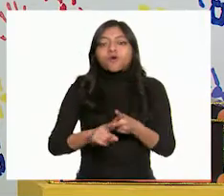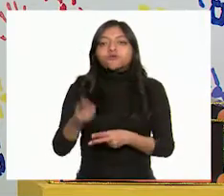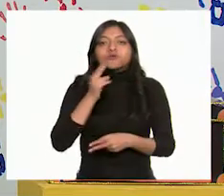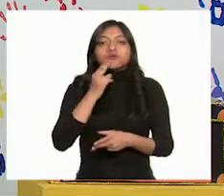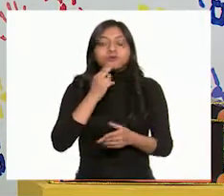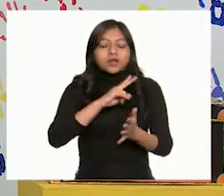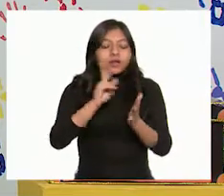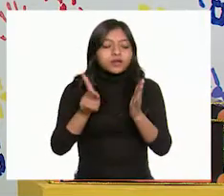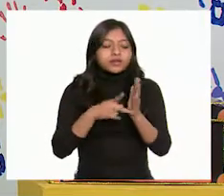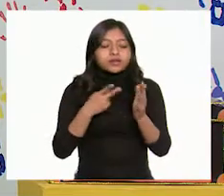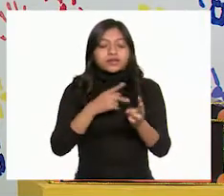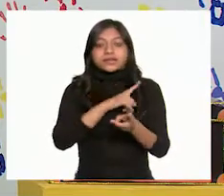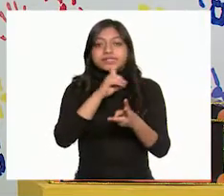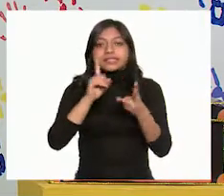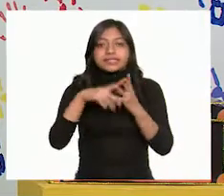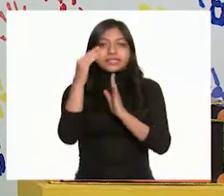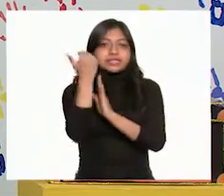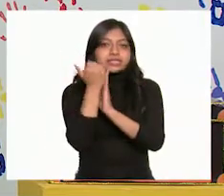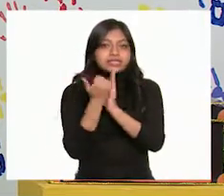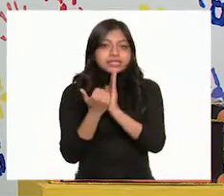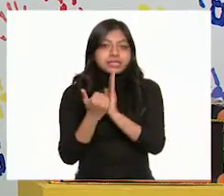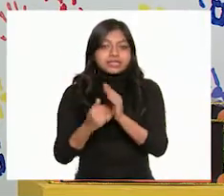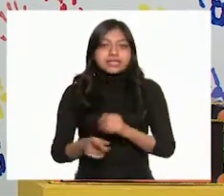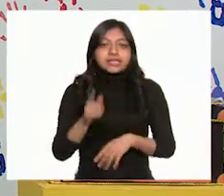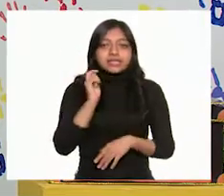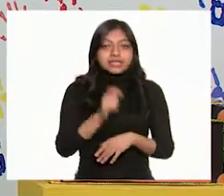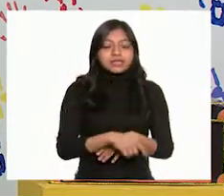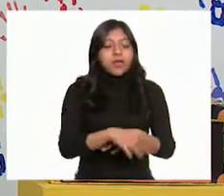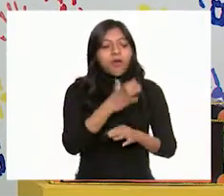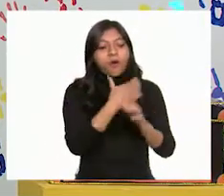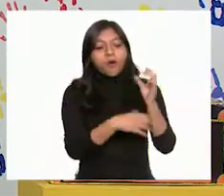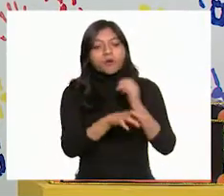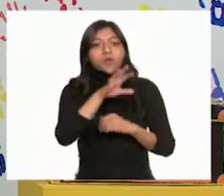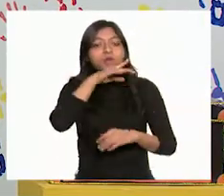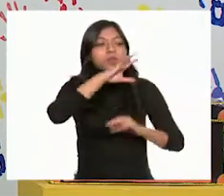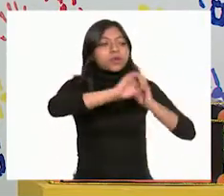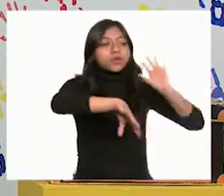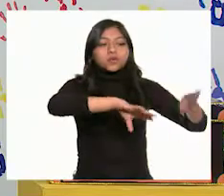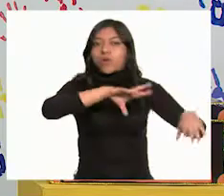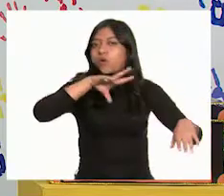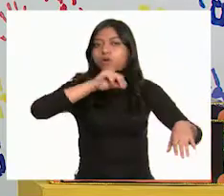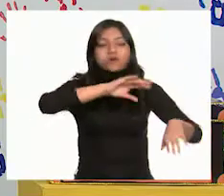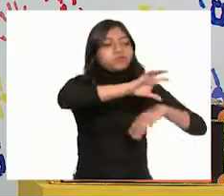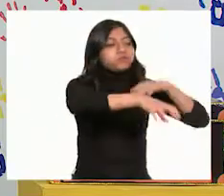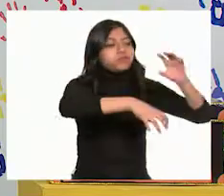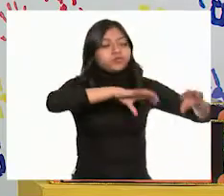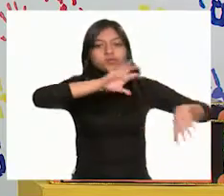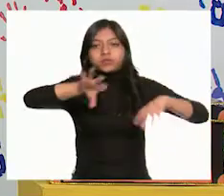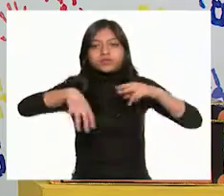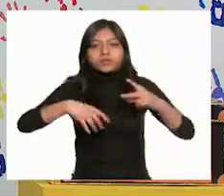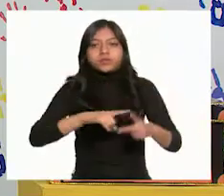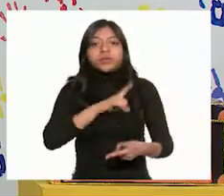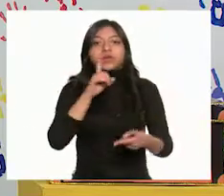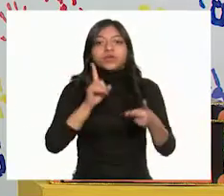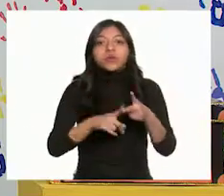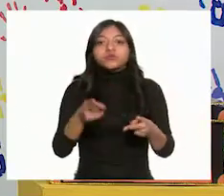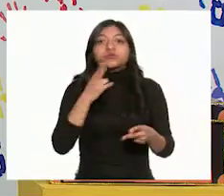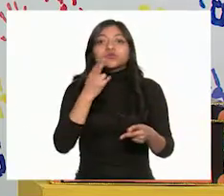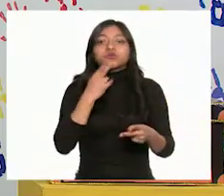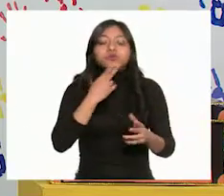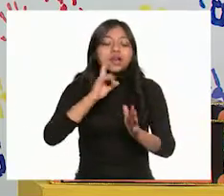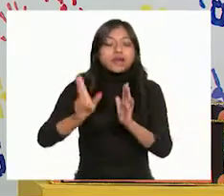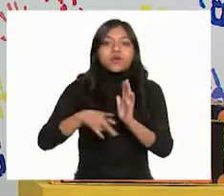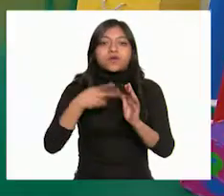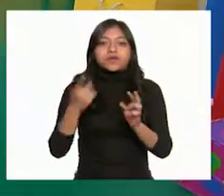son acciones que los niños hicieron, reciclaron algunas botellas, algunas casas de cartón, también reutilizaron algunos